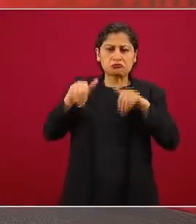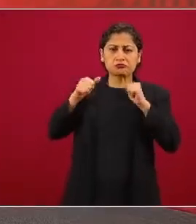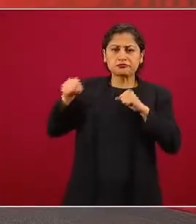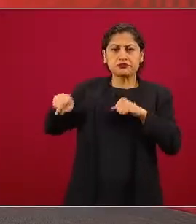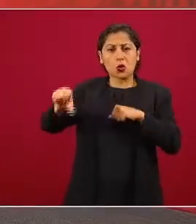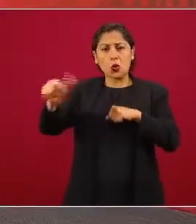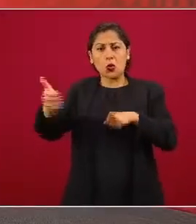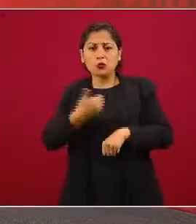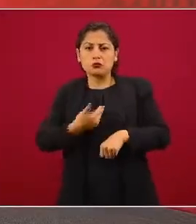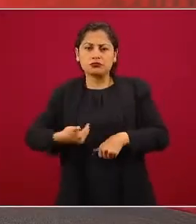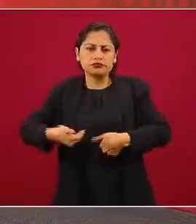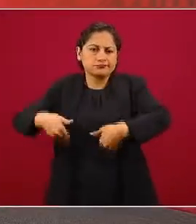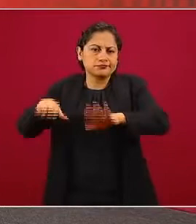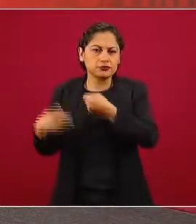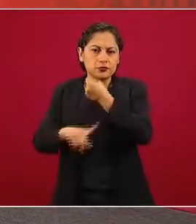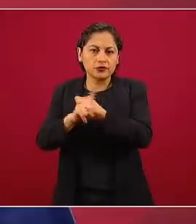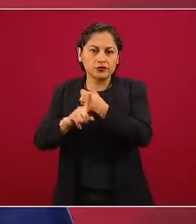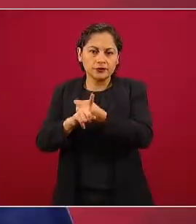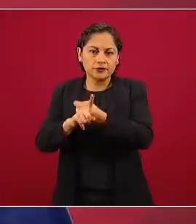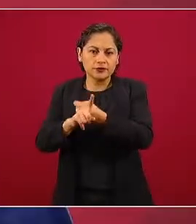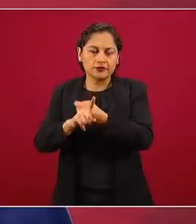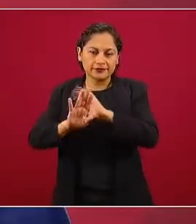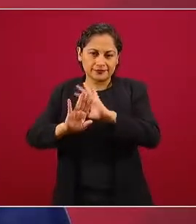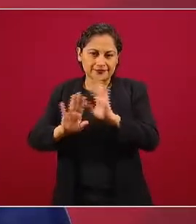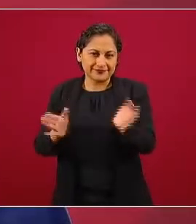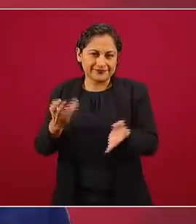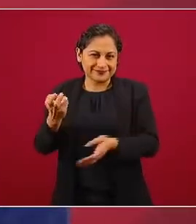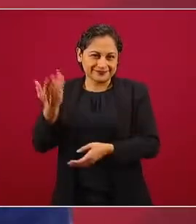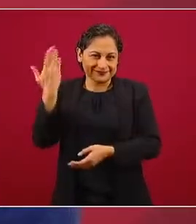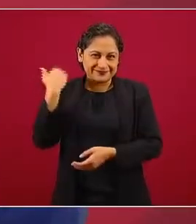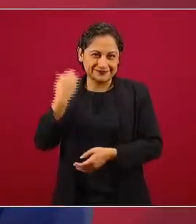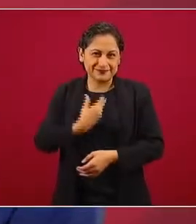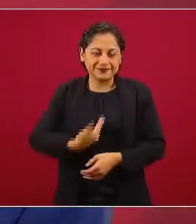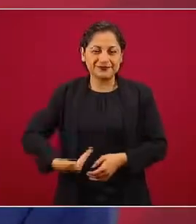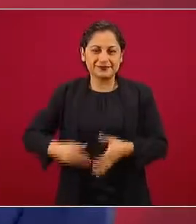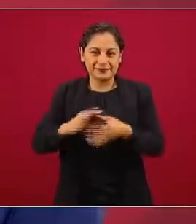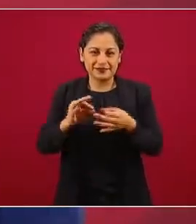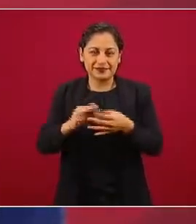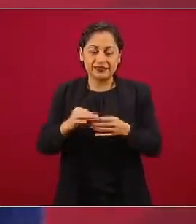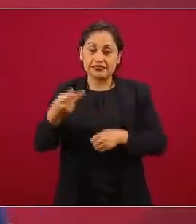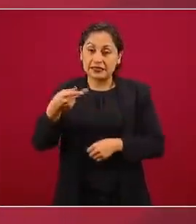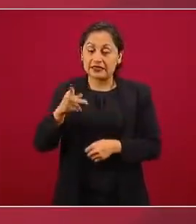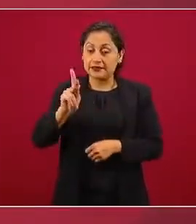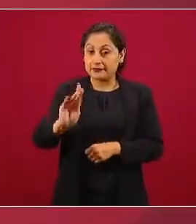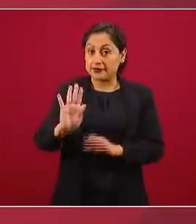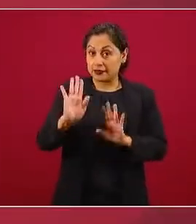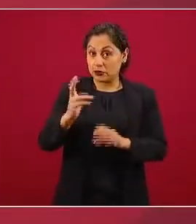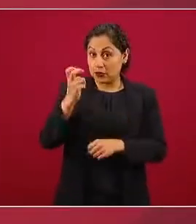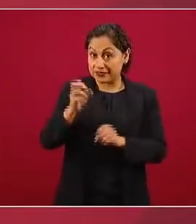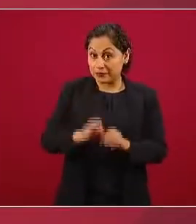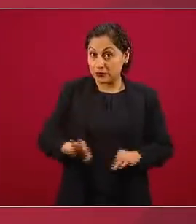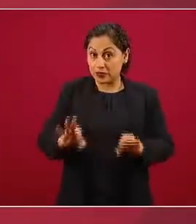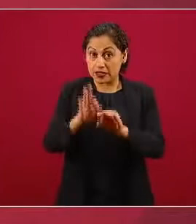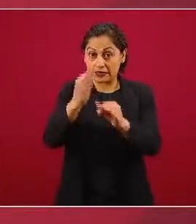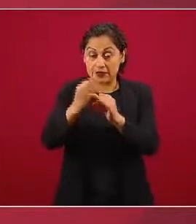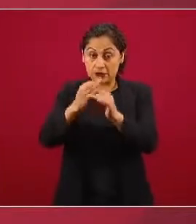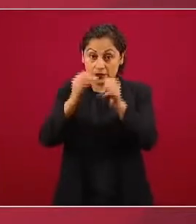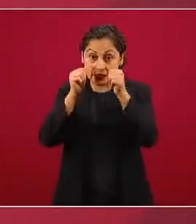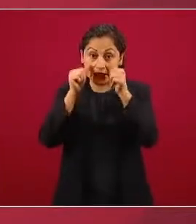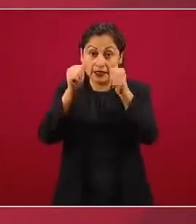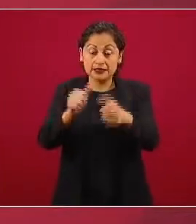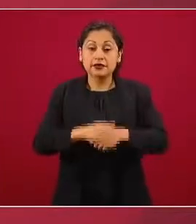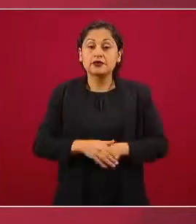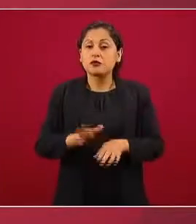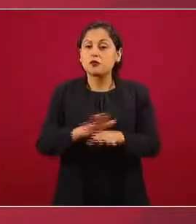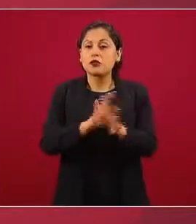fiscal para este gobierno no será tanta. Presión fiscal, por cierto, viene que la mayoría no alcanza, de los que sí se pensionan, la